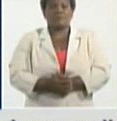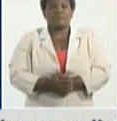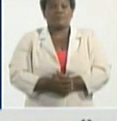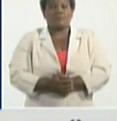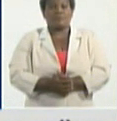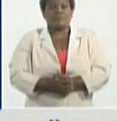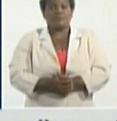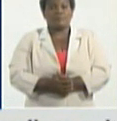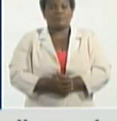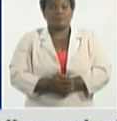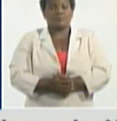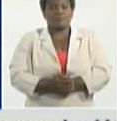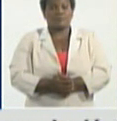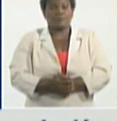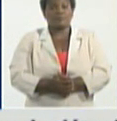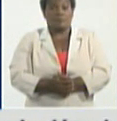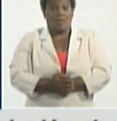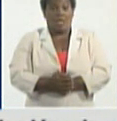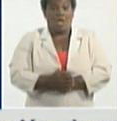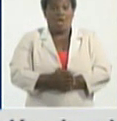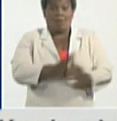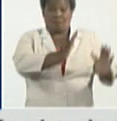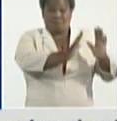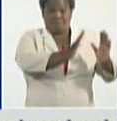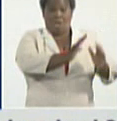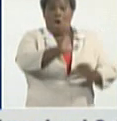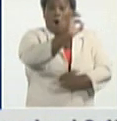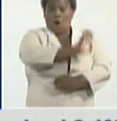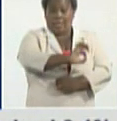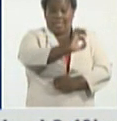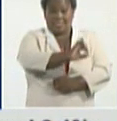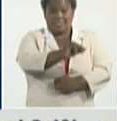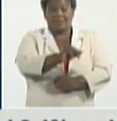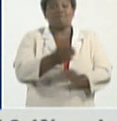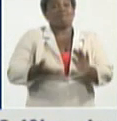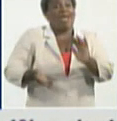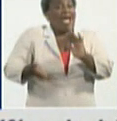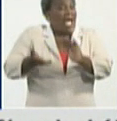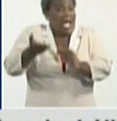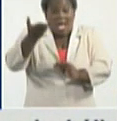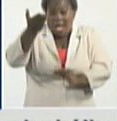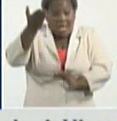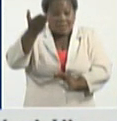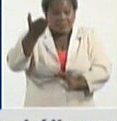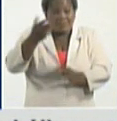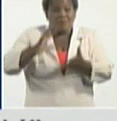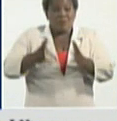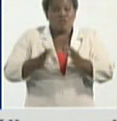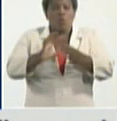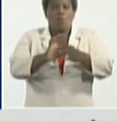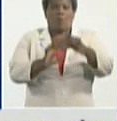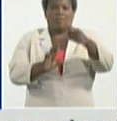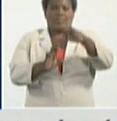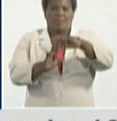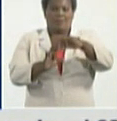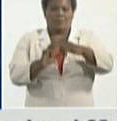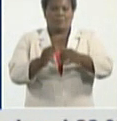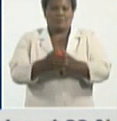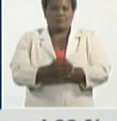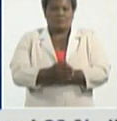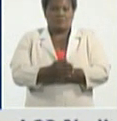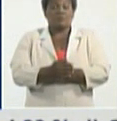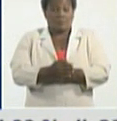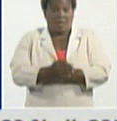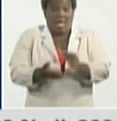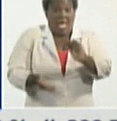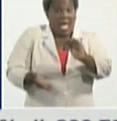en el oriente de nuestro país, muy alta complejidad, la provincia de Guantánamo, y alta